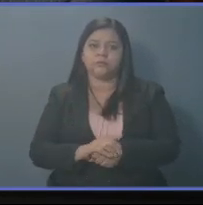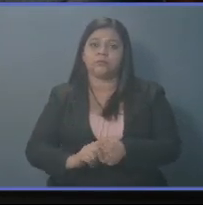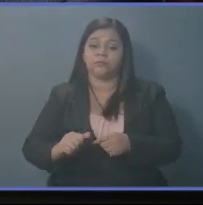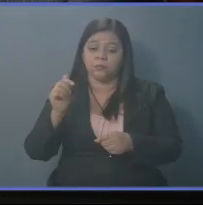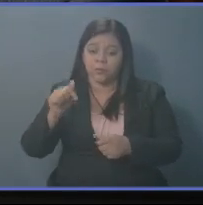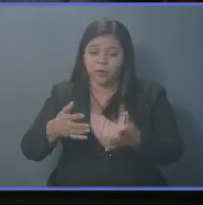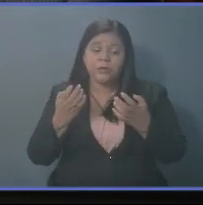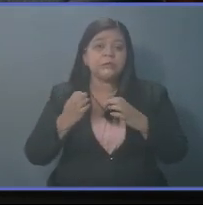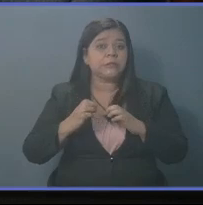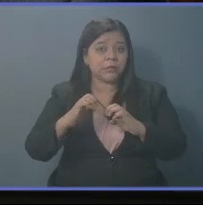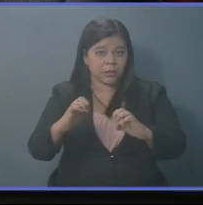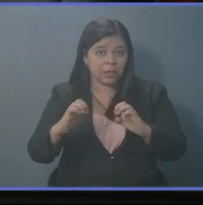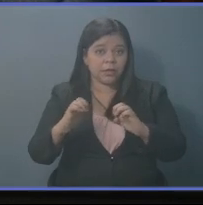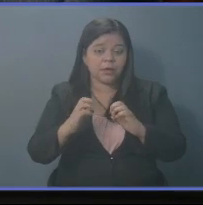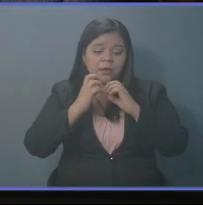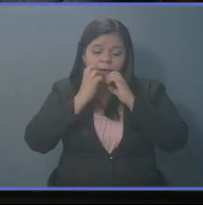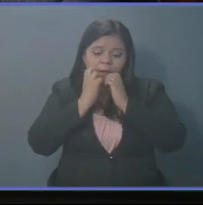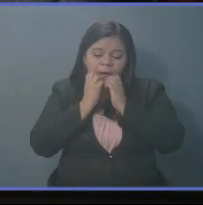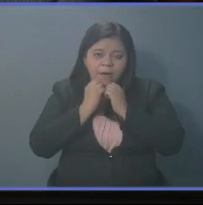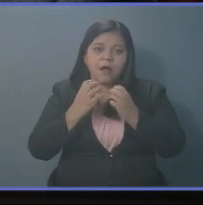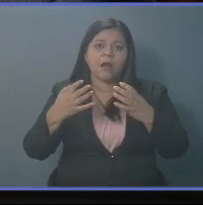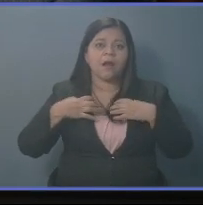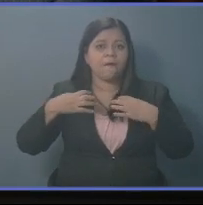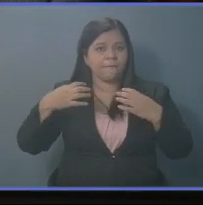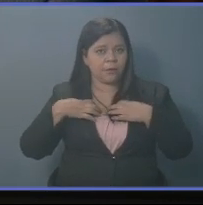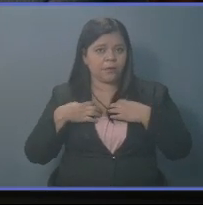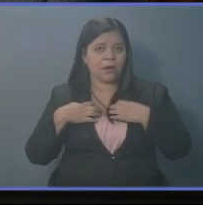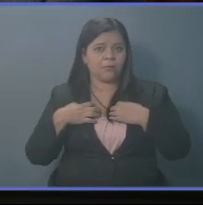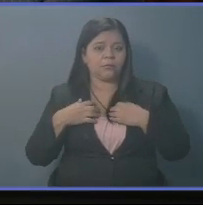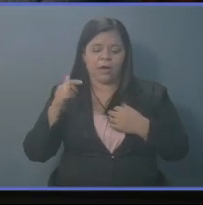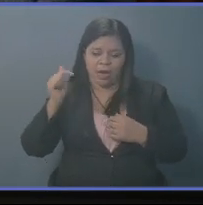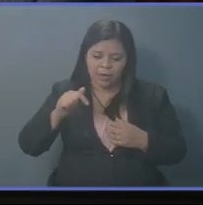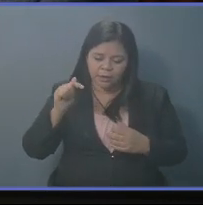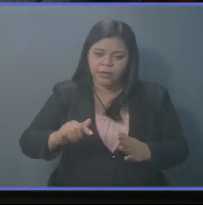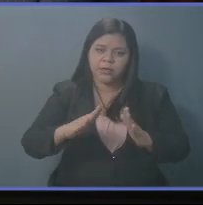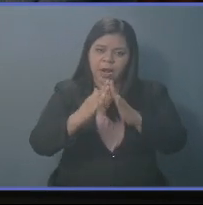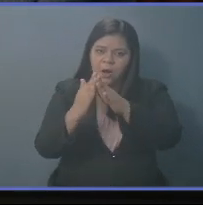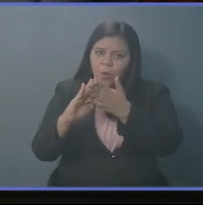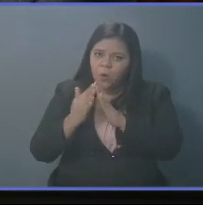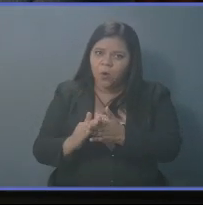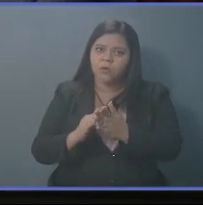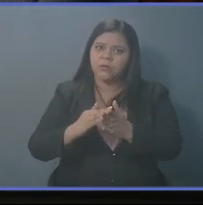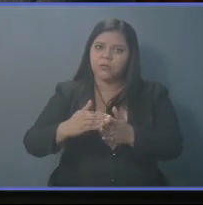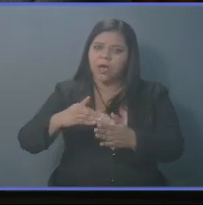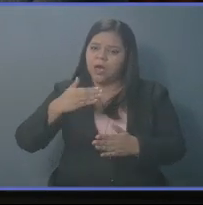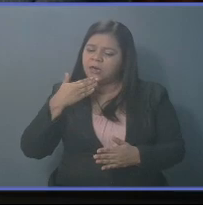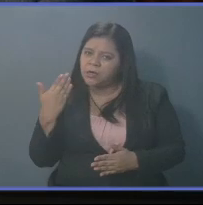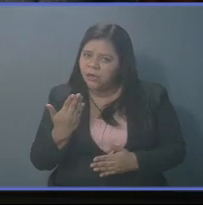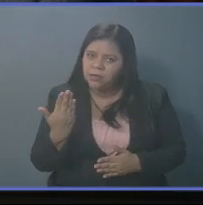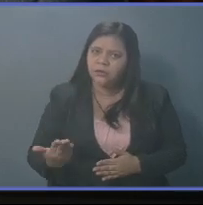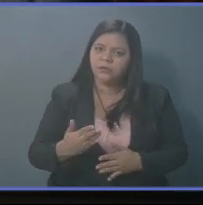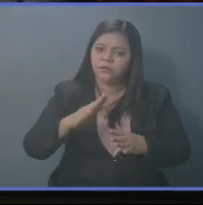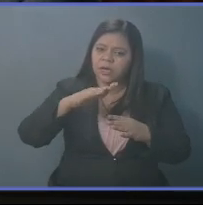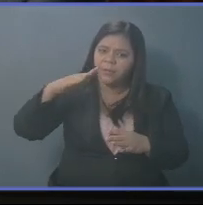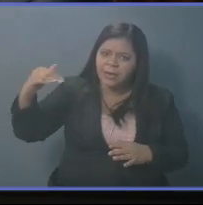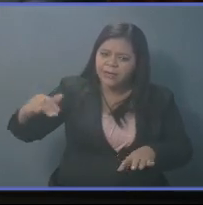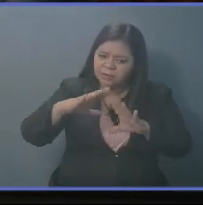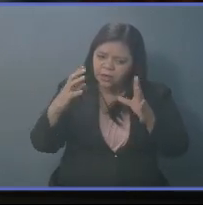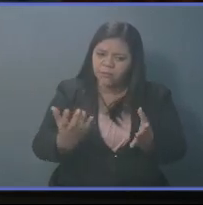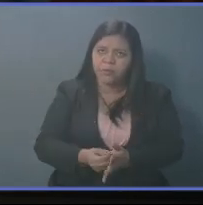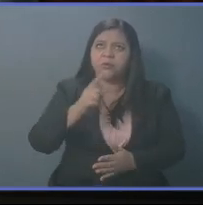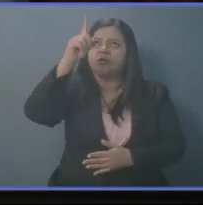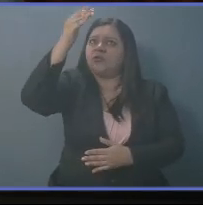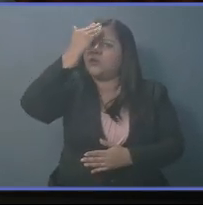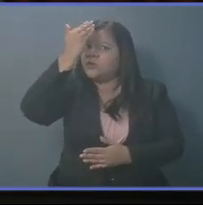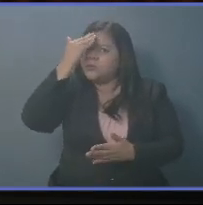Esta estrategia de salvaguardar la vida. En la casa. En el barrio. En la colonia. En el país. Y en el mundo entero. Dios sabe por qué.